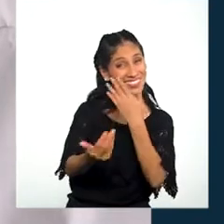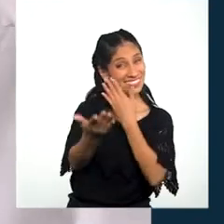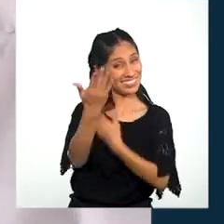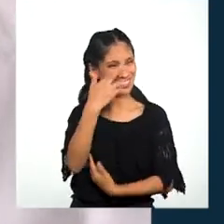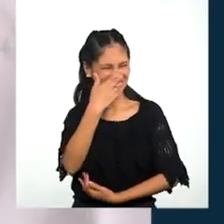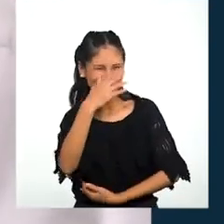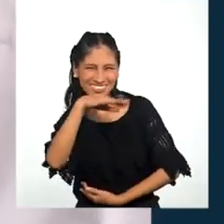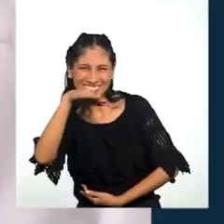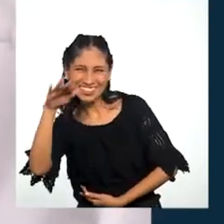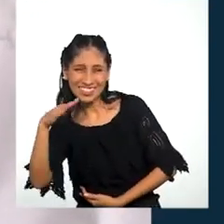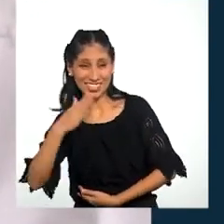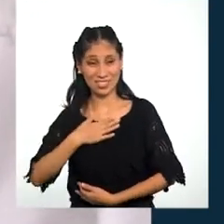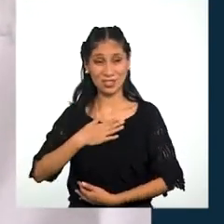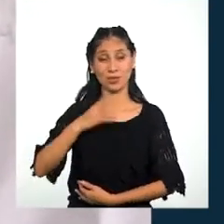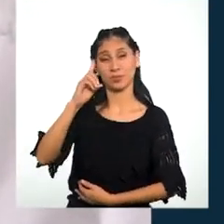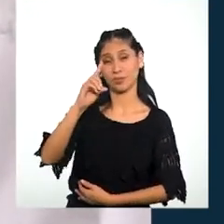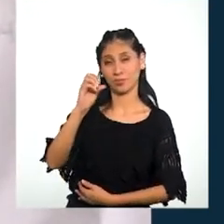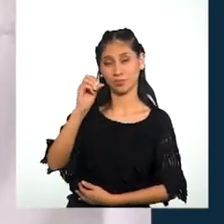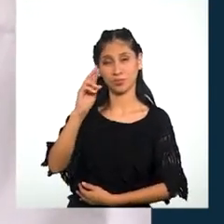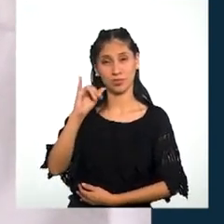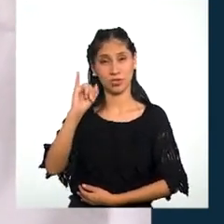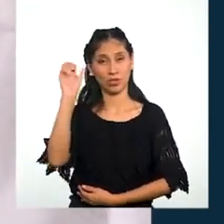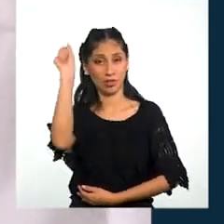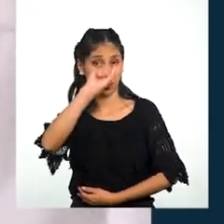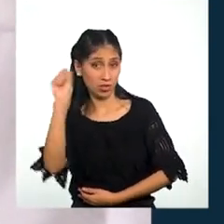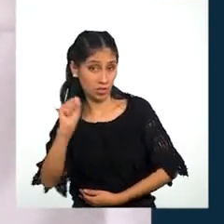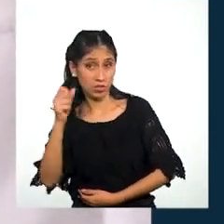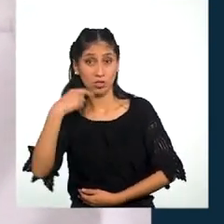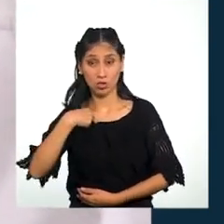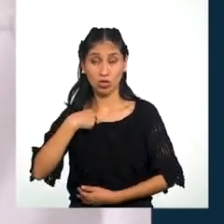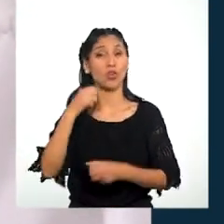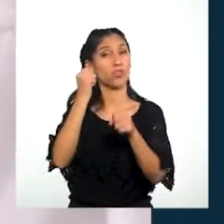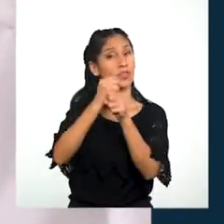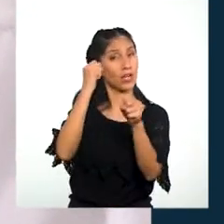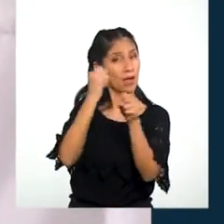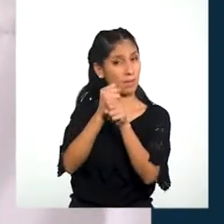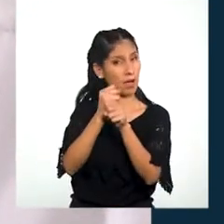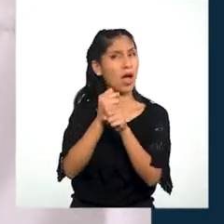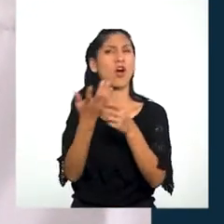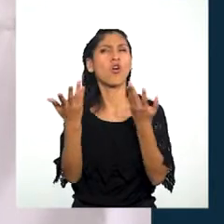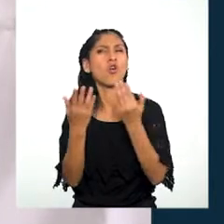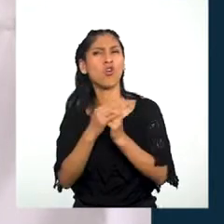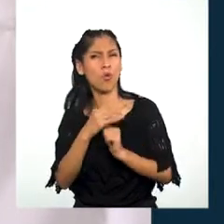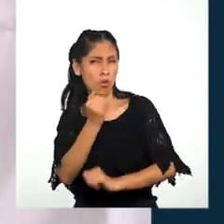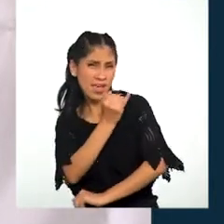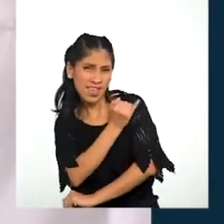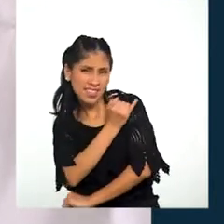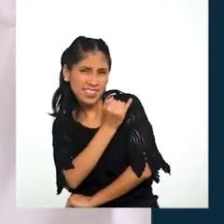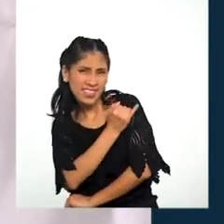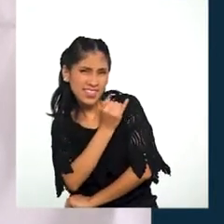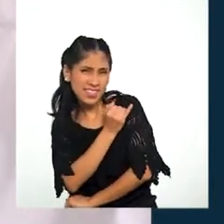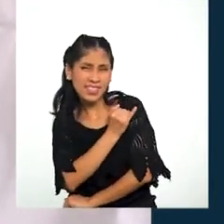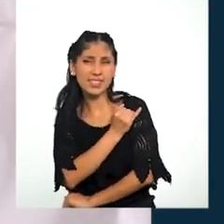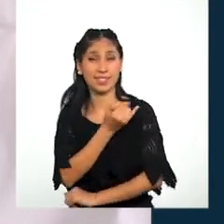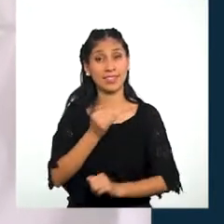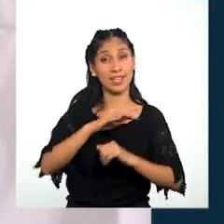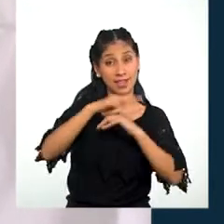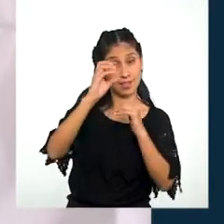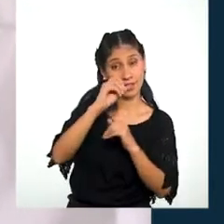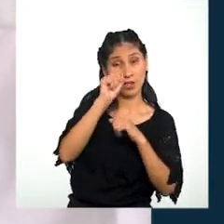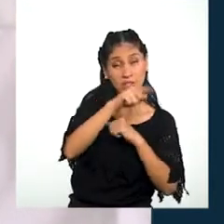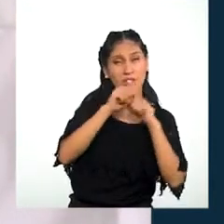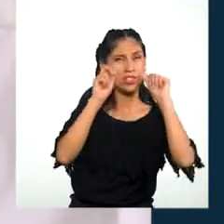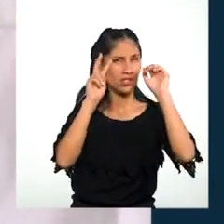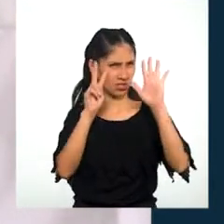Niñas y niños Soy Doris Medina Trabajo en la institución Educativa inicial 017 Virgen de la Medalla